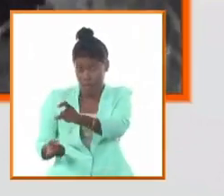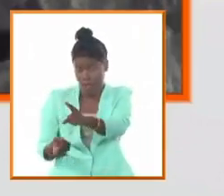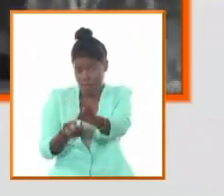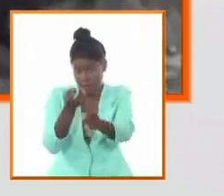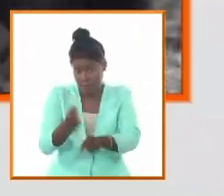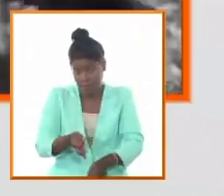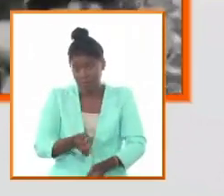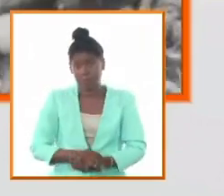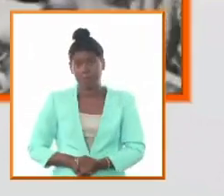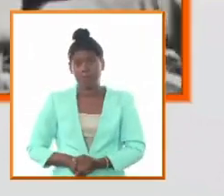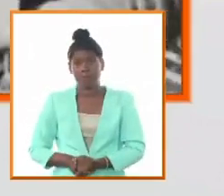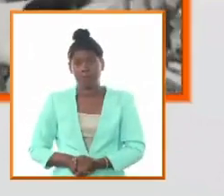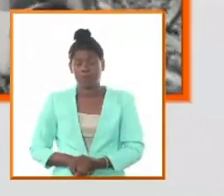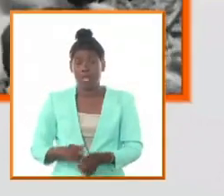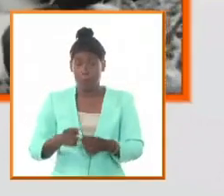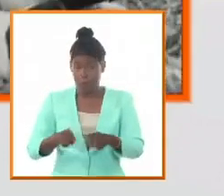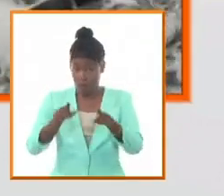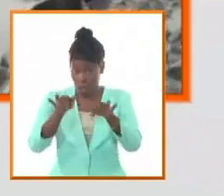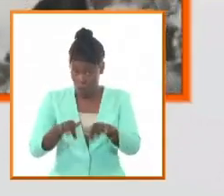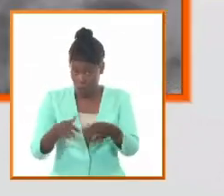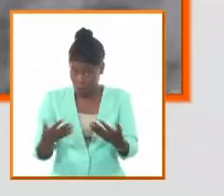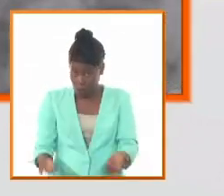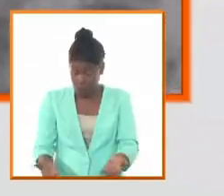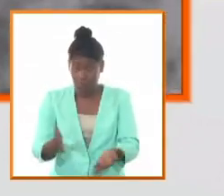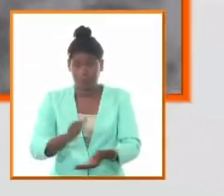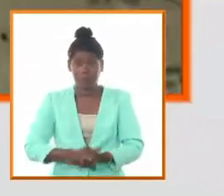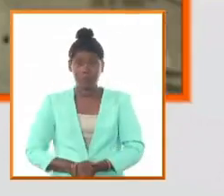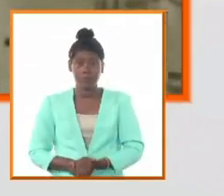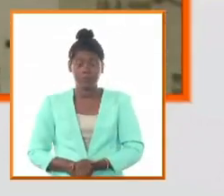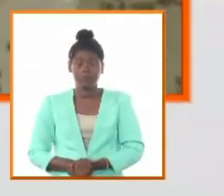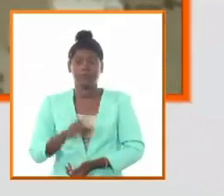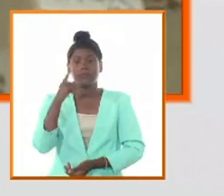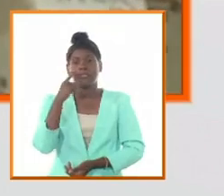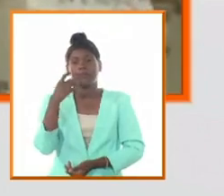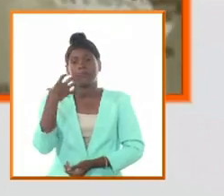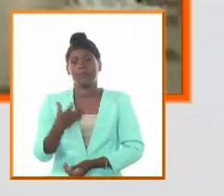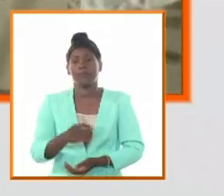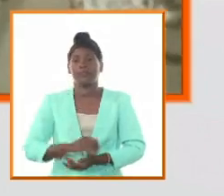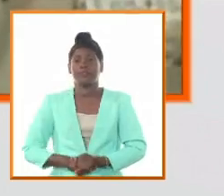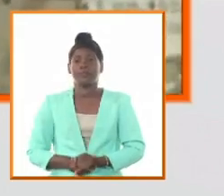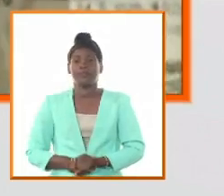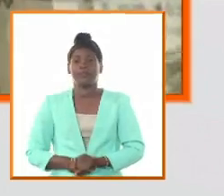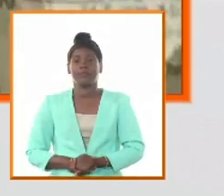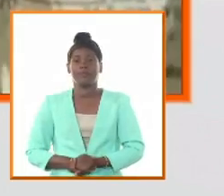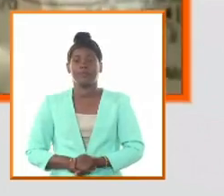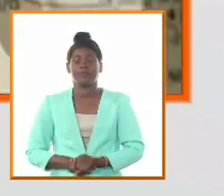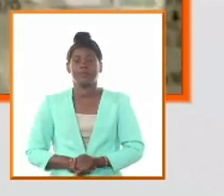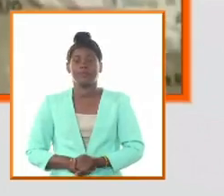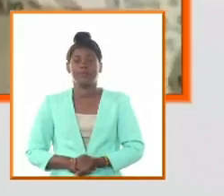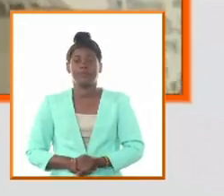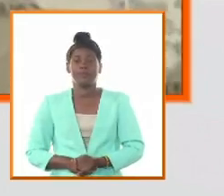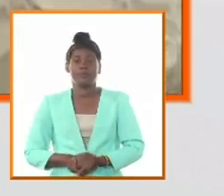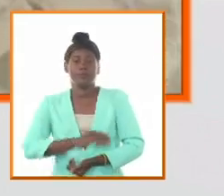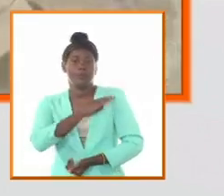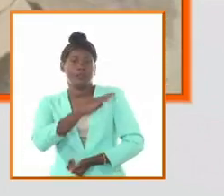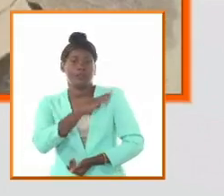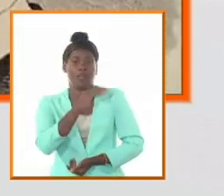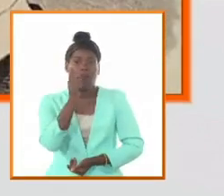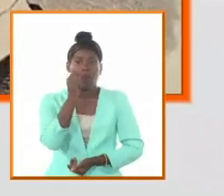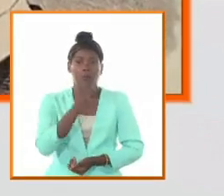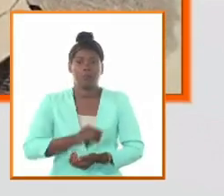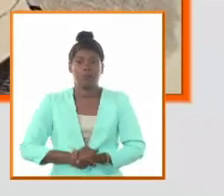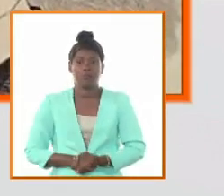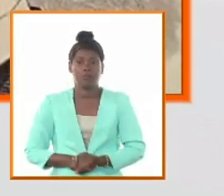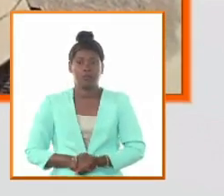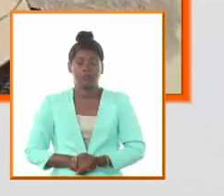ahora este Agramonte que se convierte en una de las principales figuras militares de la guerra va también